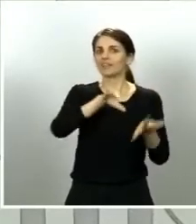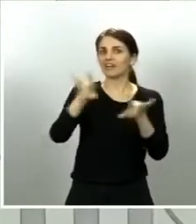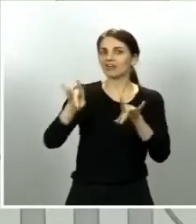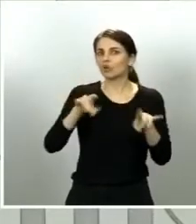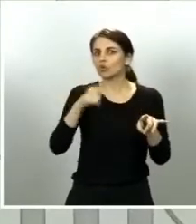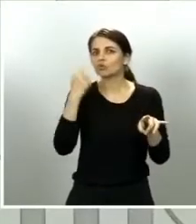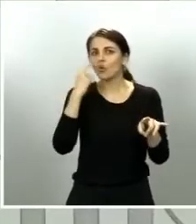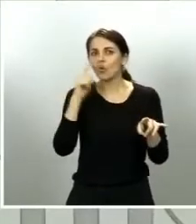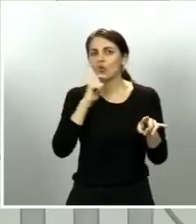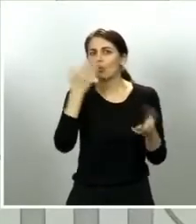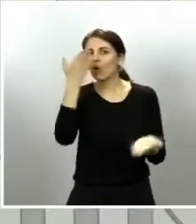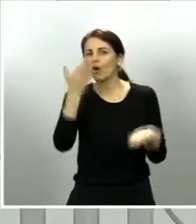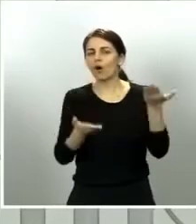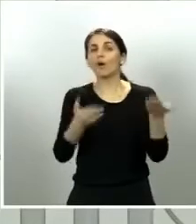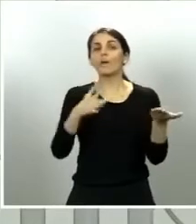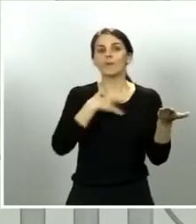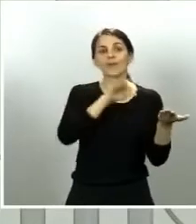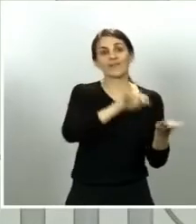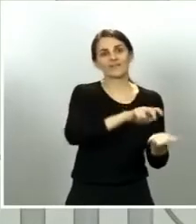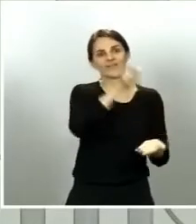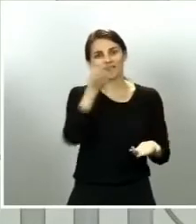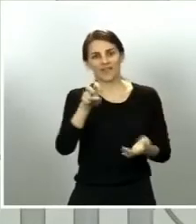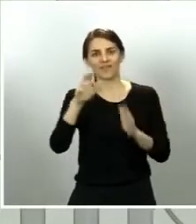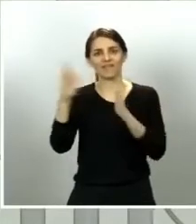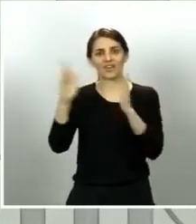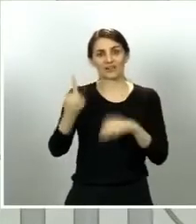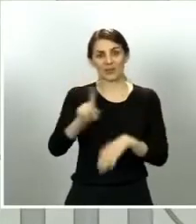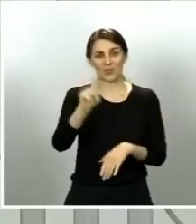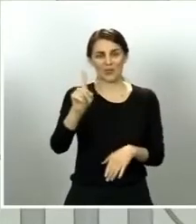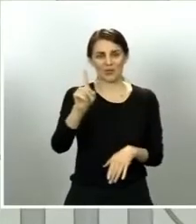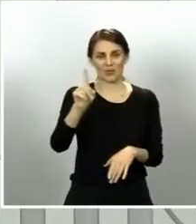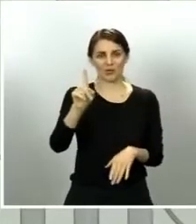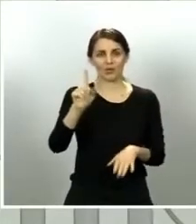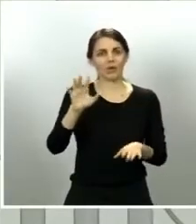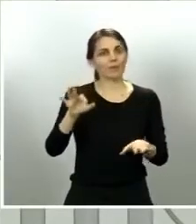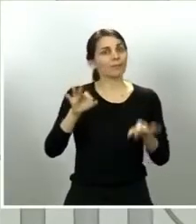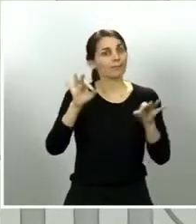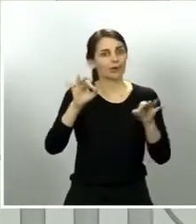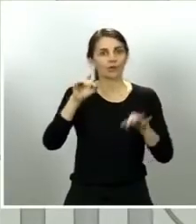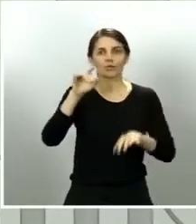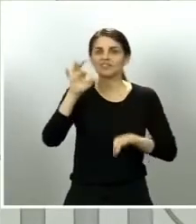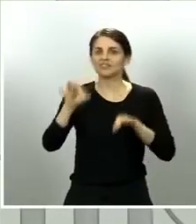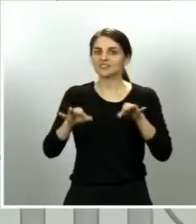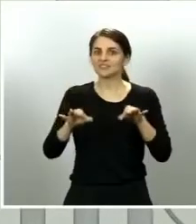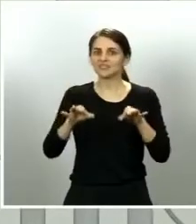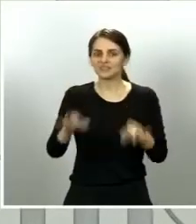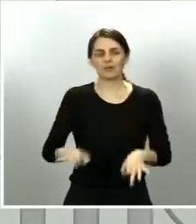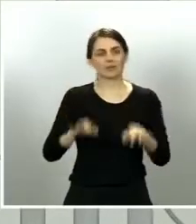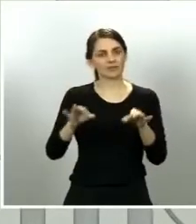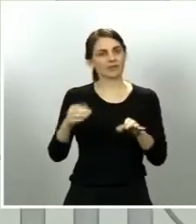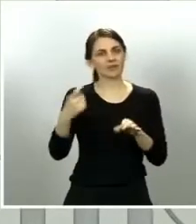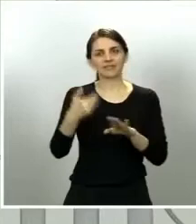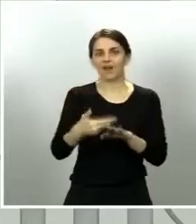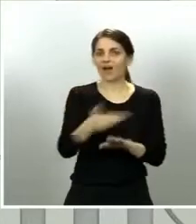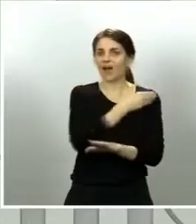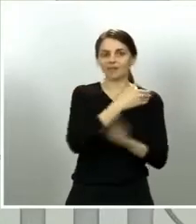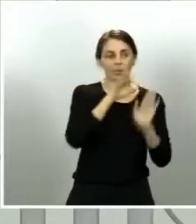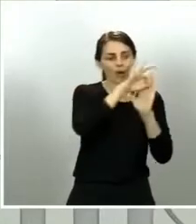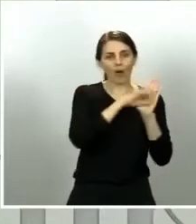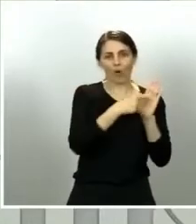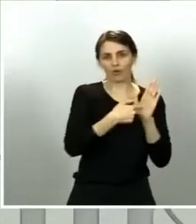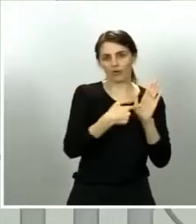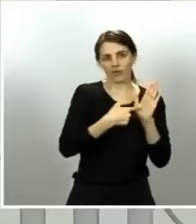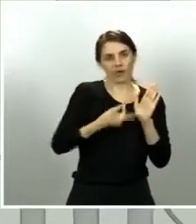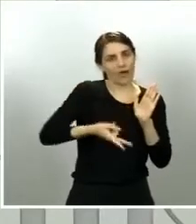a la fase número 1, siempre a través de órdenes que indicarán las condiciones precisas en que esto se puede producir y